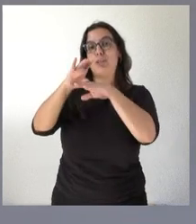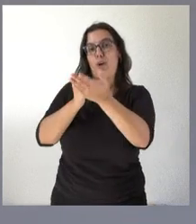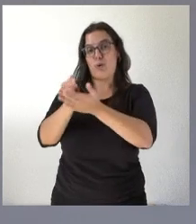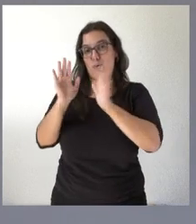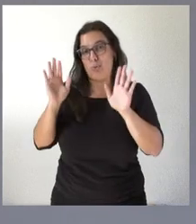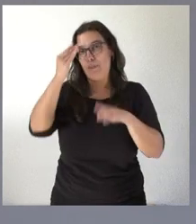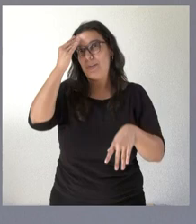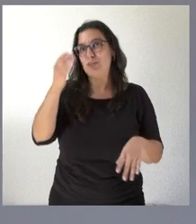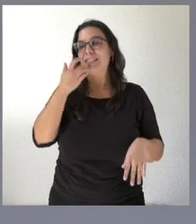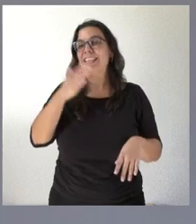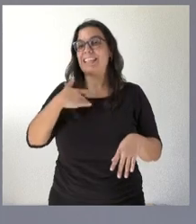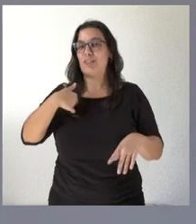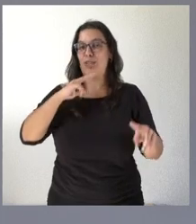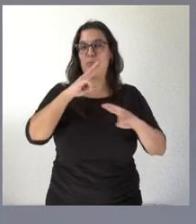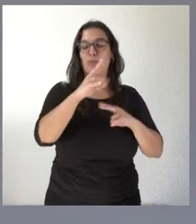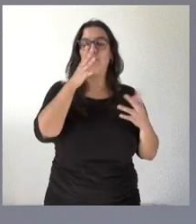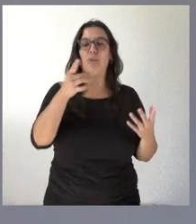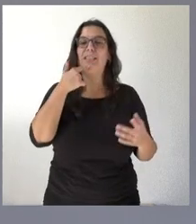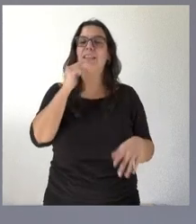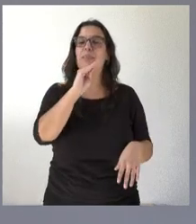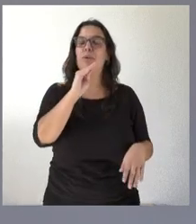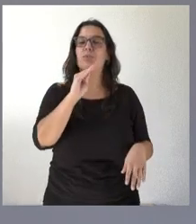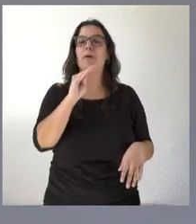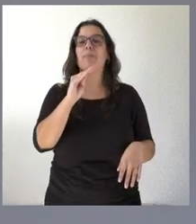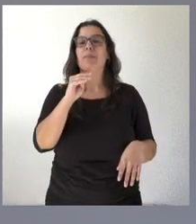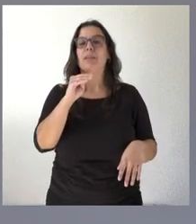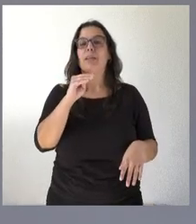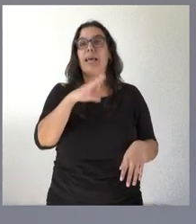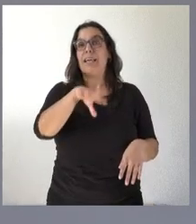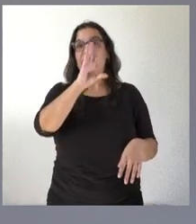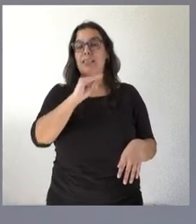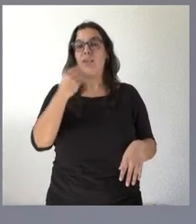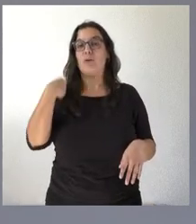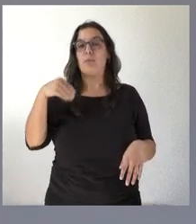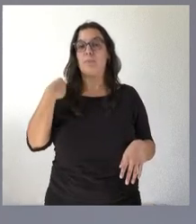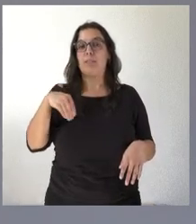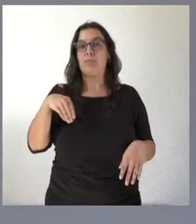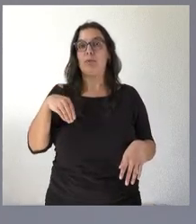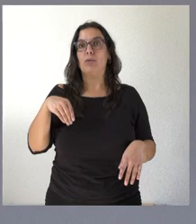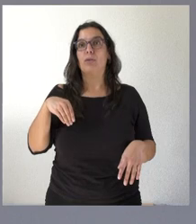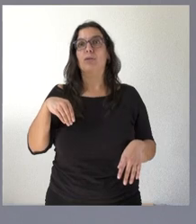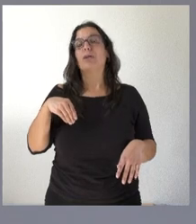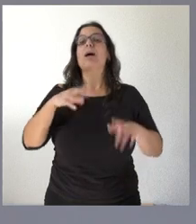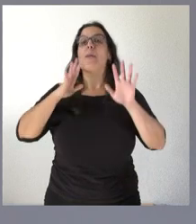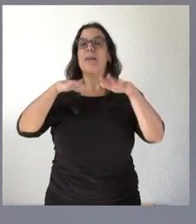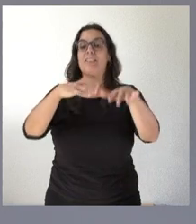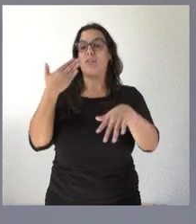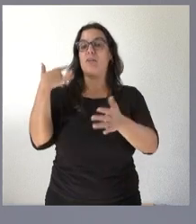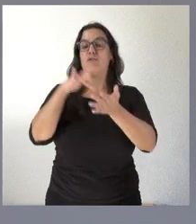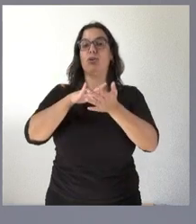si quieres la contesto yo en el sentido de que he entendido que lo que nos plantea la posición de la Junta en relación con las manifestaciones que ha habido en León